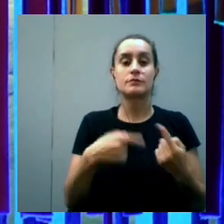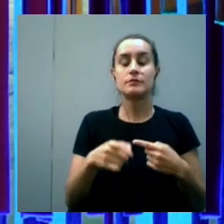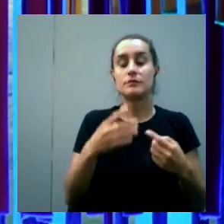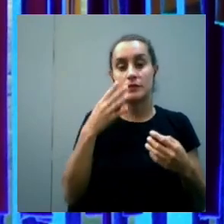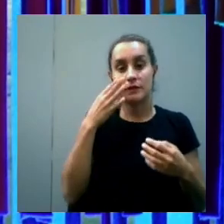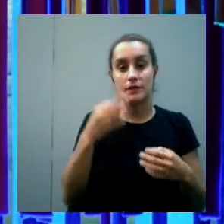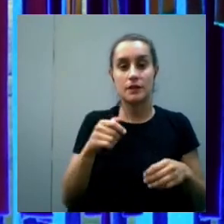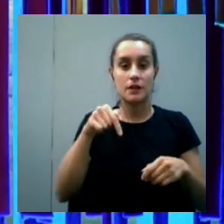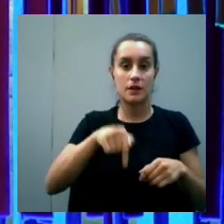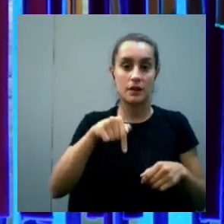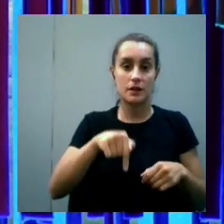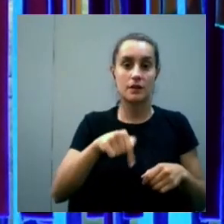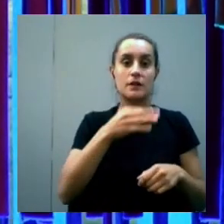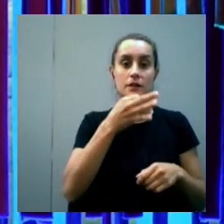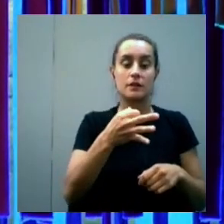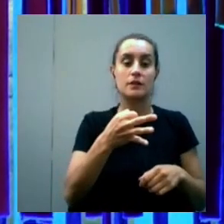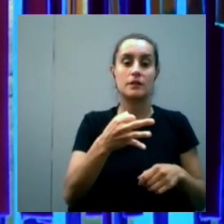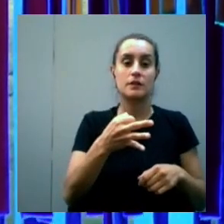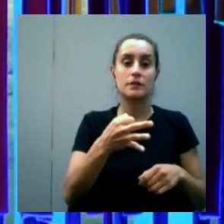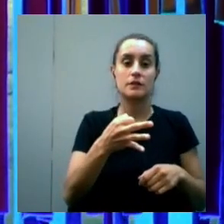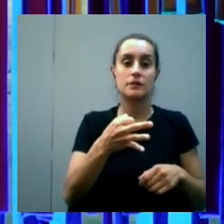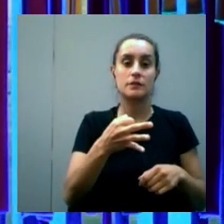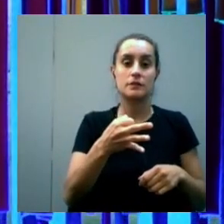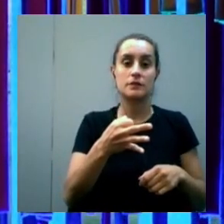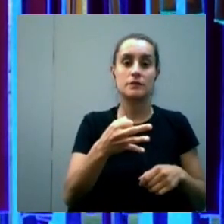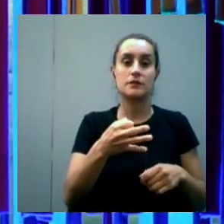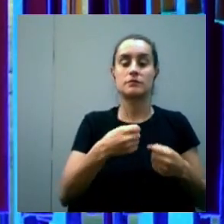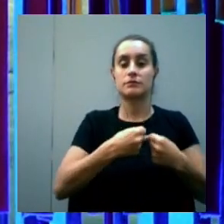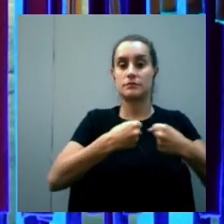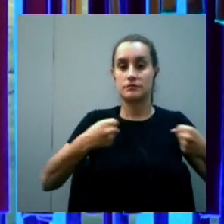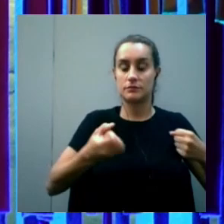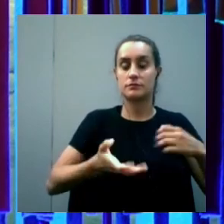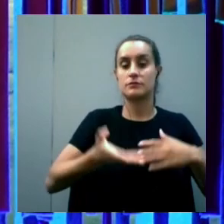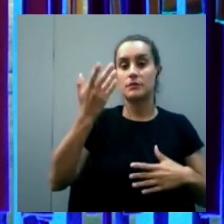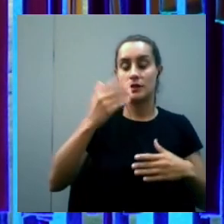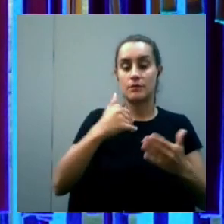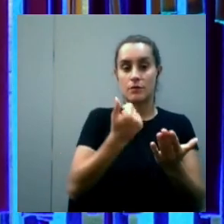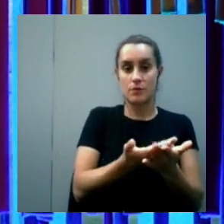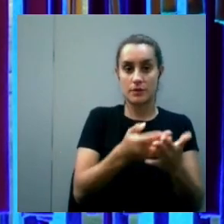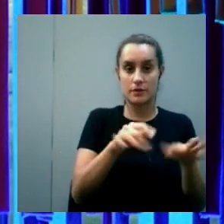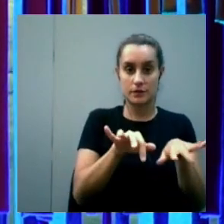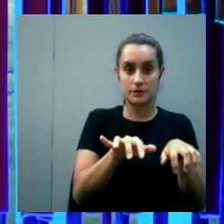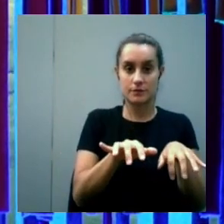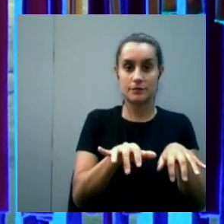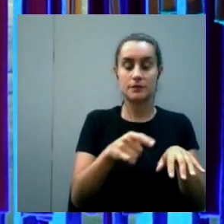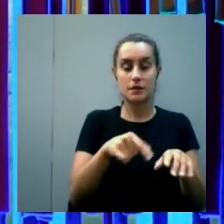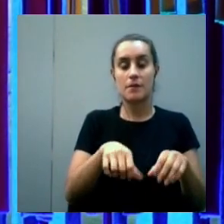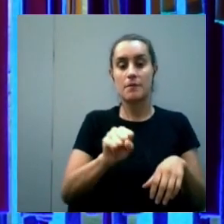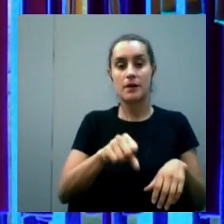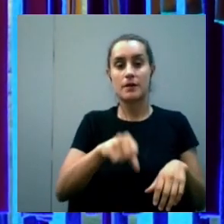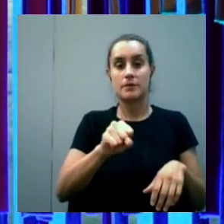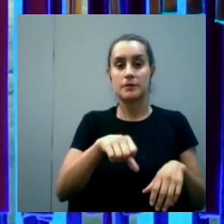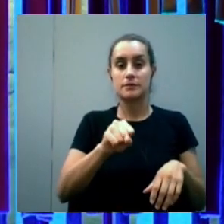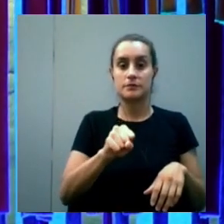esto extiende mucho más lo que era la propuesta curricular de informática hay un montón de temas más que digamos ahí